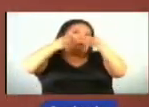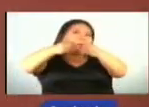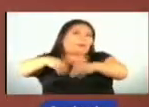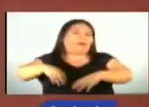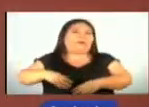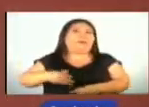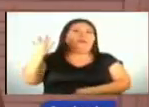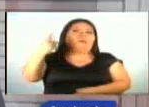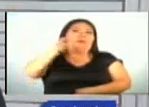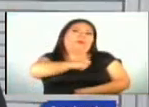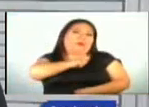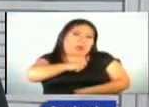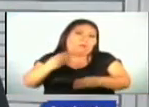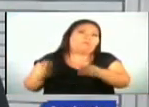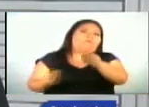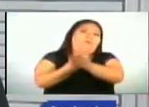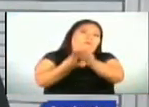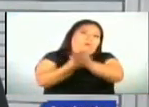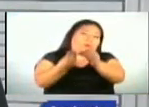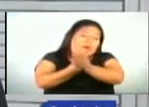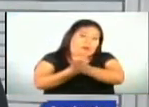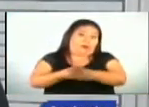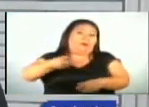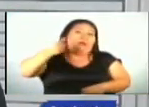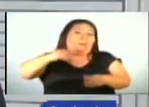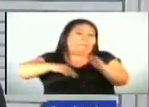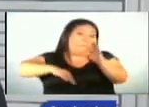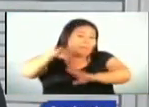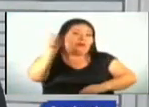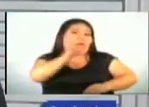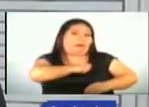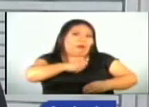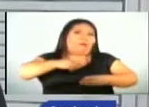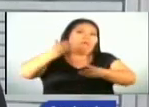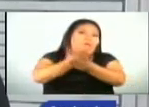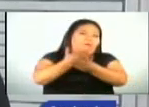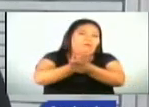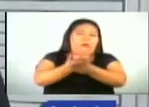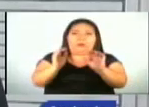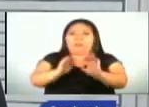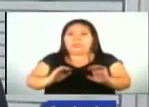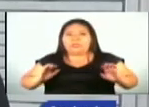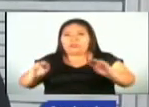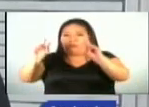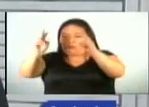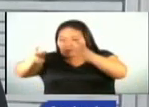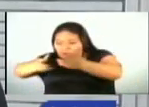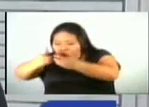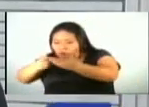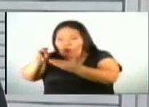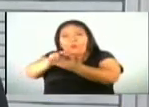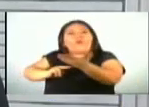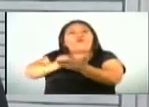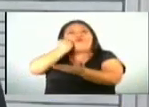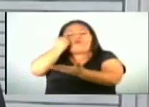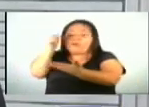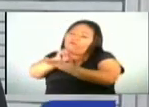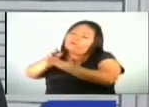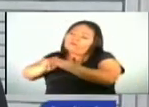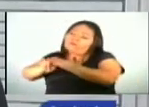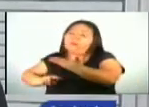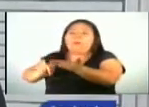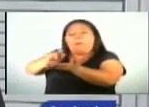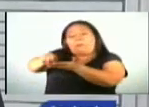dejamos tareas extracurriculares, los niños investigaciones, ya los jóvenes y